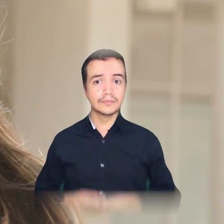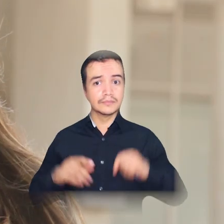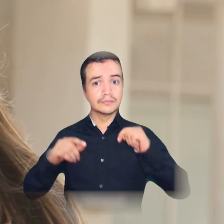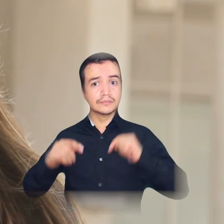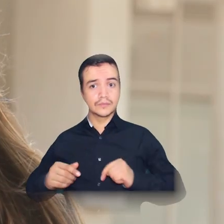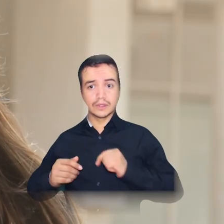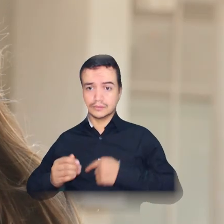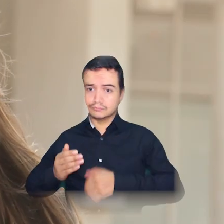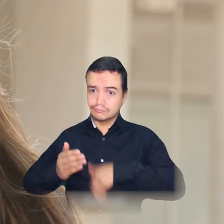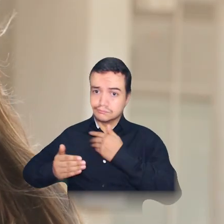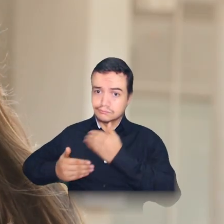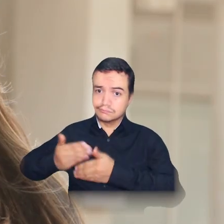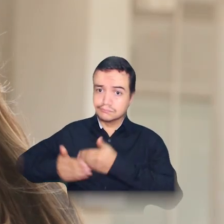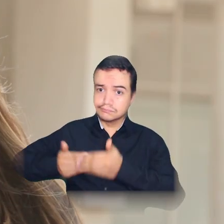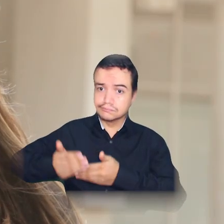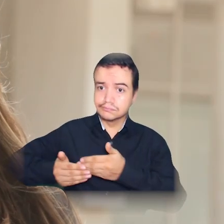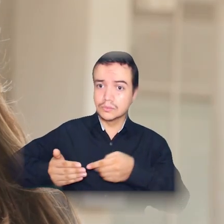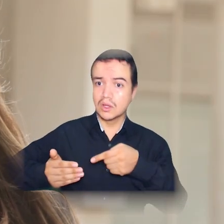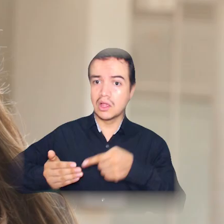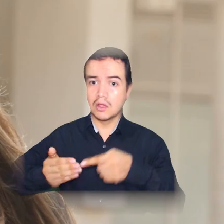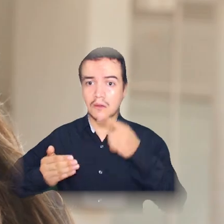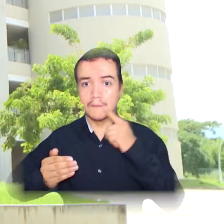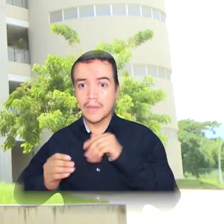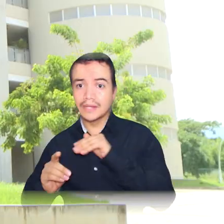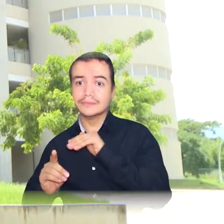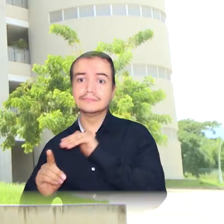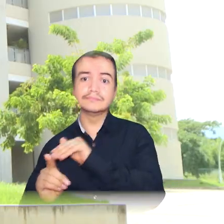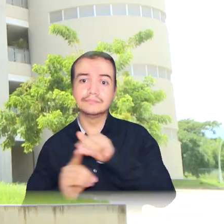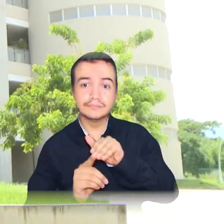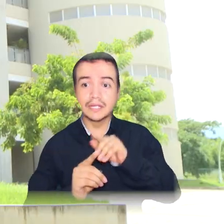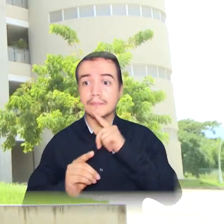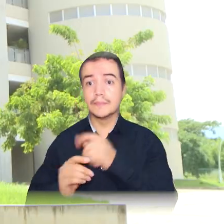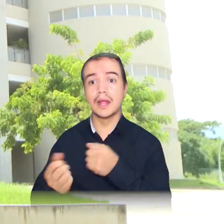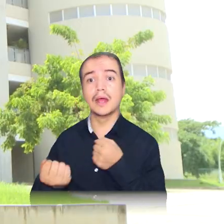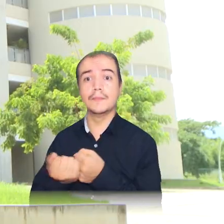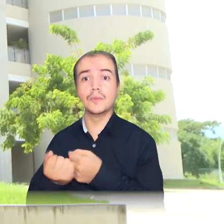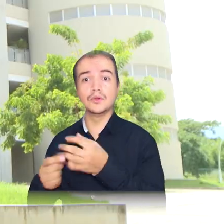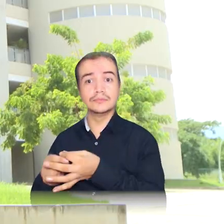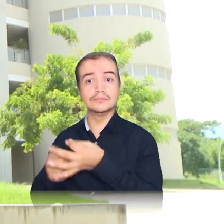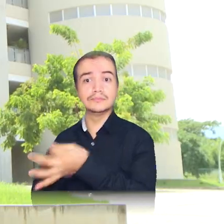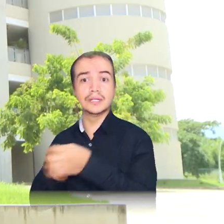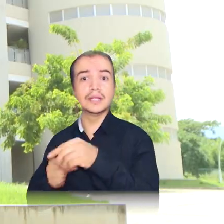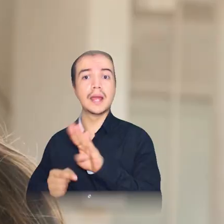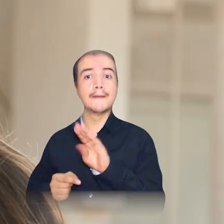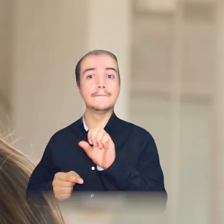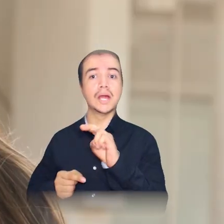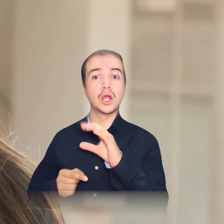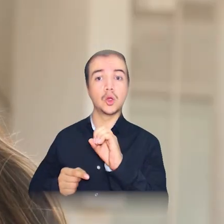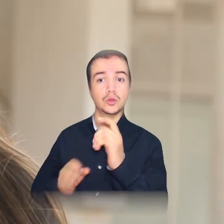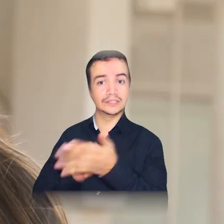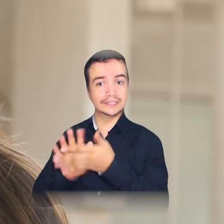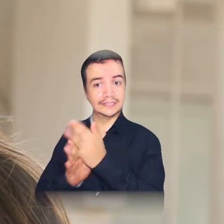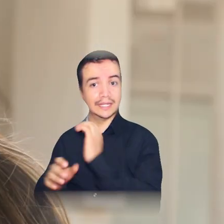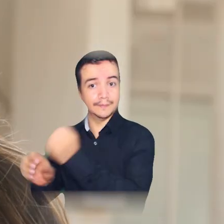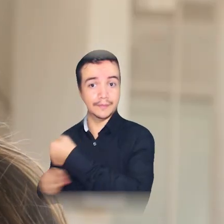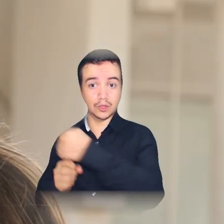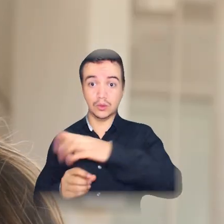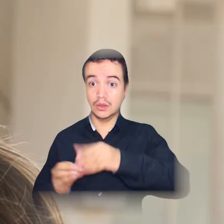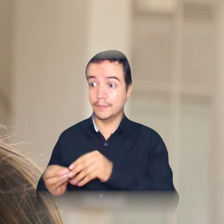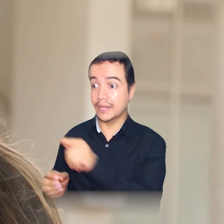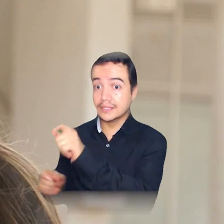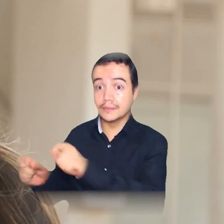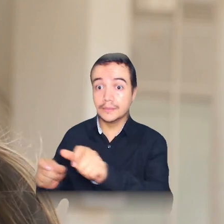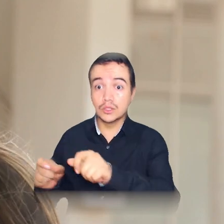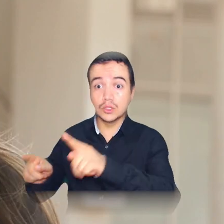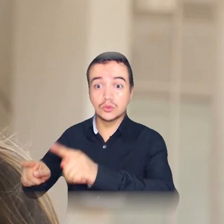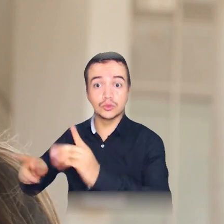Con el objetivo de poner en marcha diferentes iniciativas que repercutan en el bienestar de los banqueños y principalmente en los universitarios